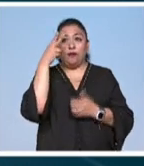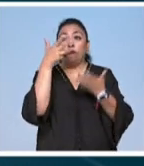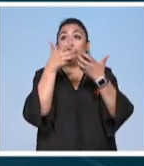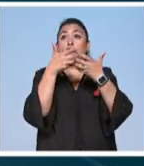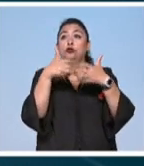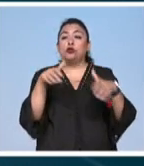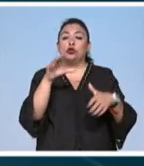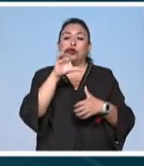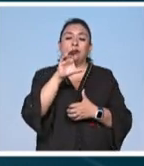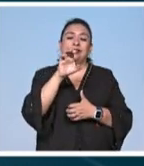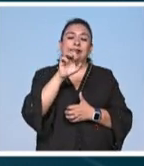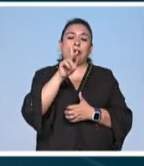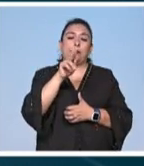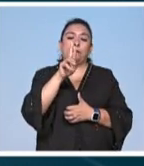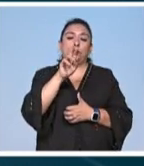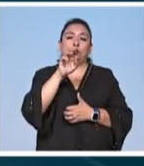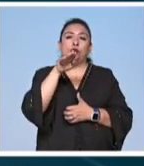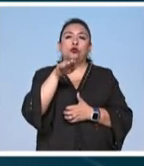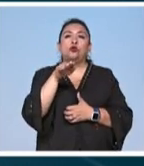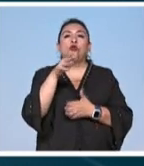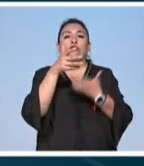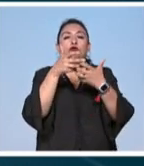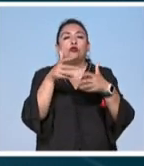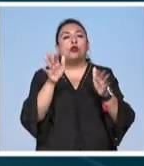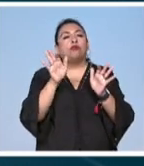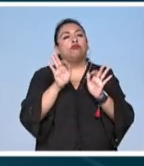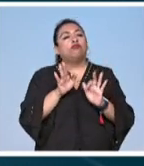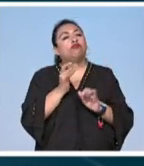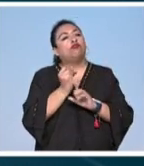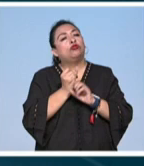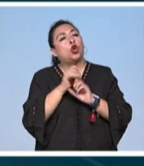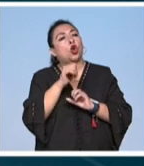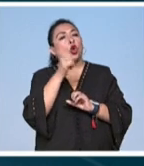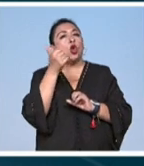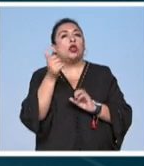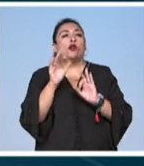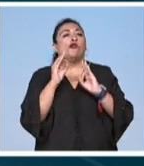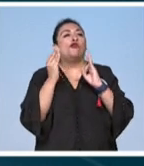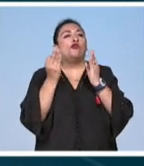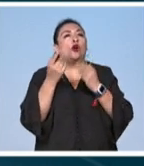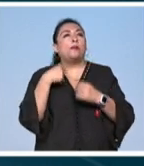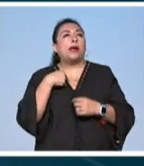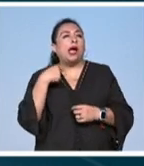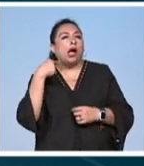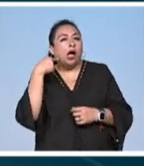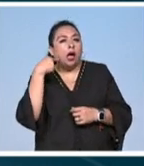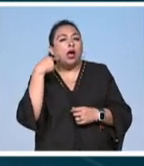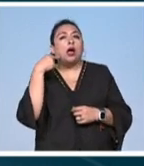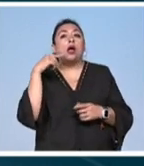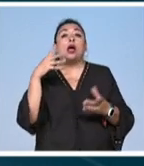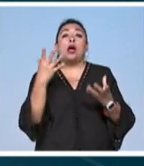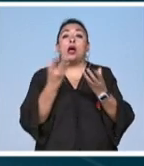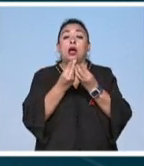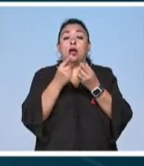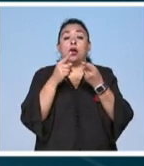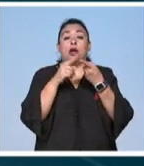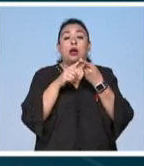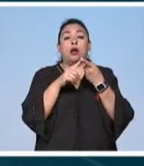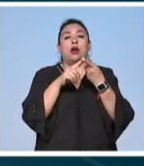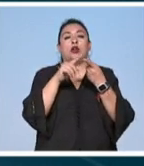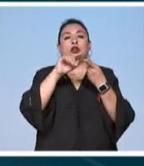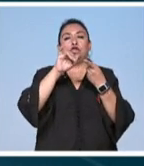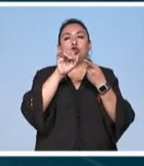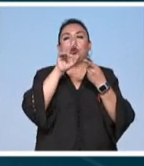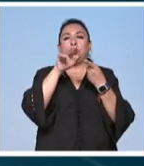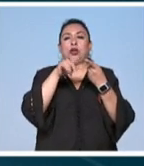función de c pro music función relajada a la exploración de otros modos de escucha que se conforma por las piezas workers